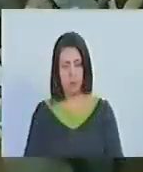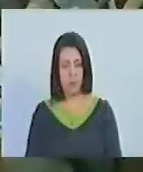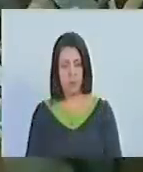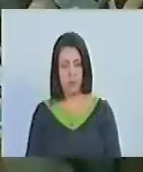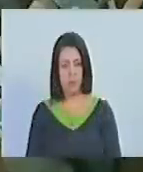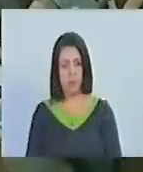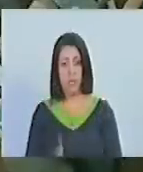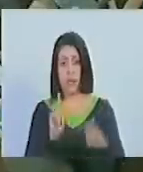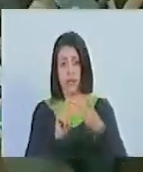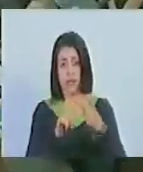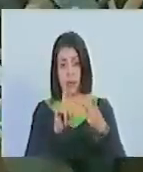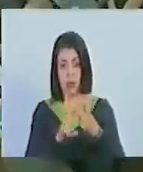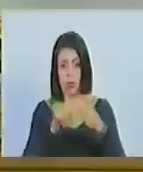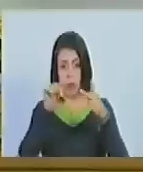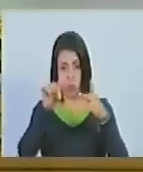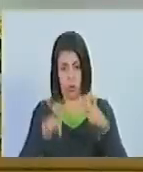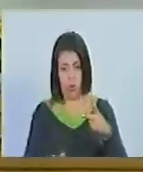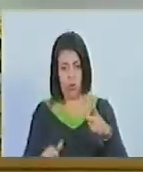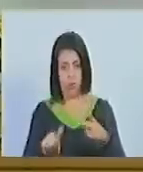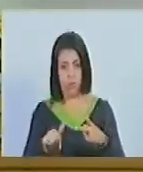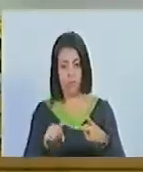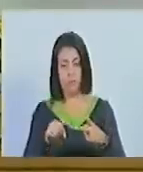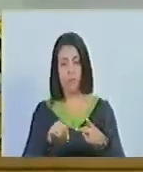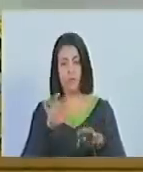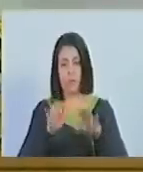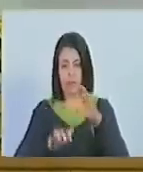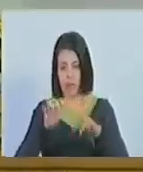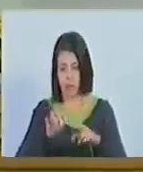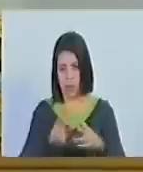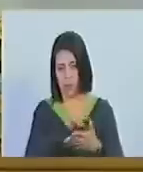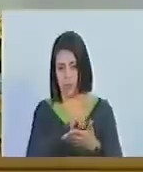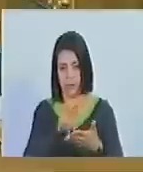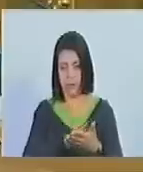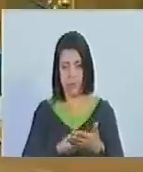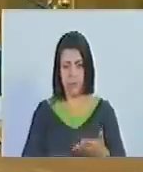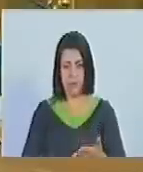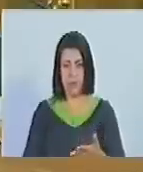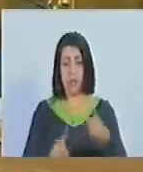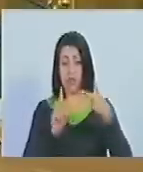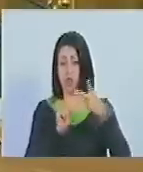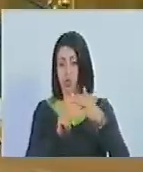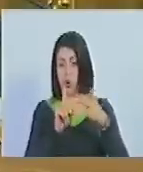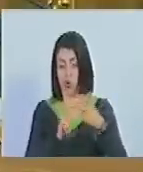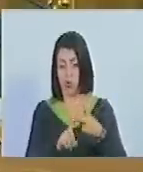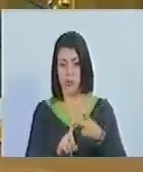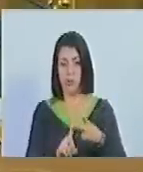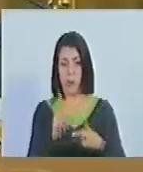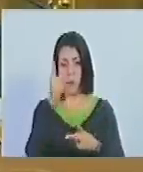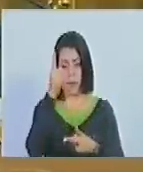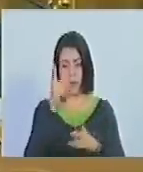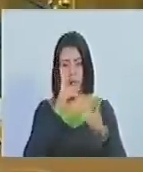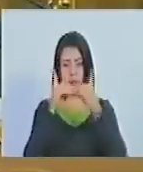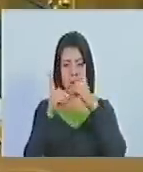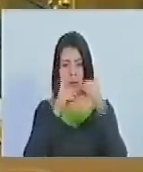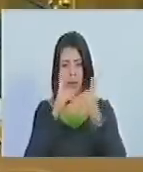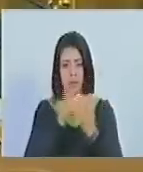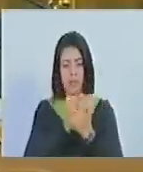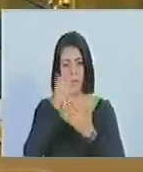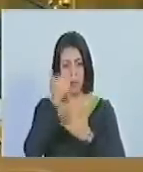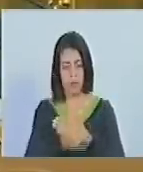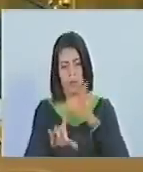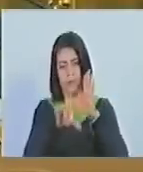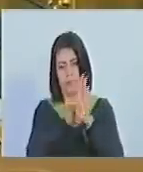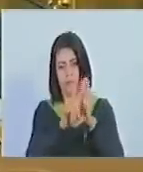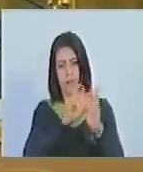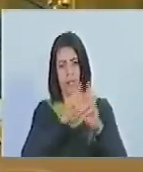segundo punto del orden del día ciudadana secretaria punto número 2 primera discusión del proyecto